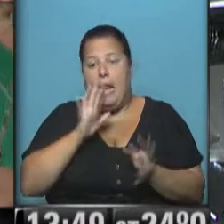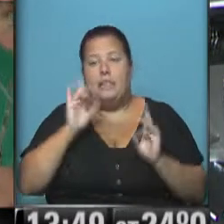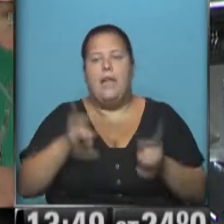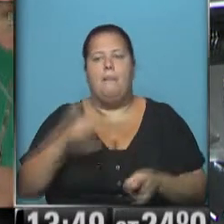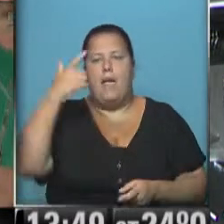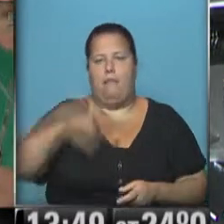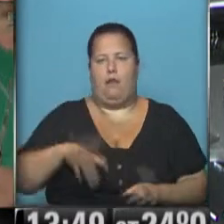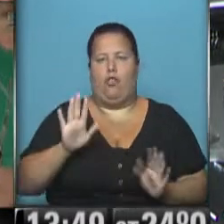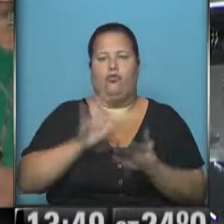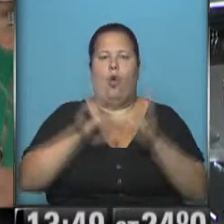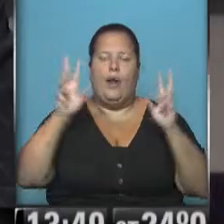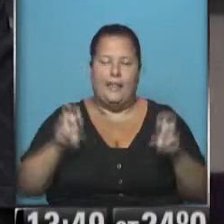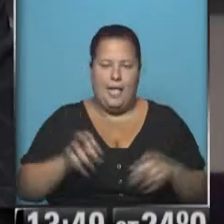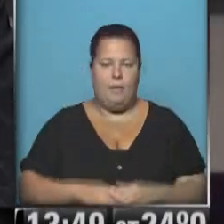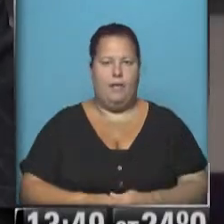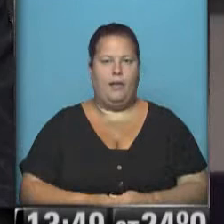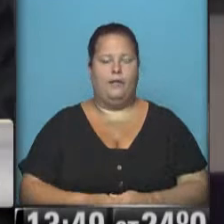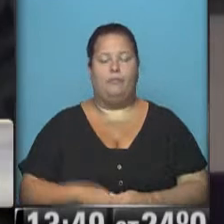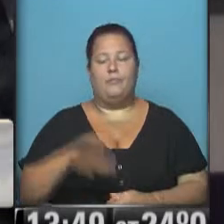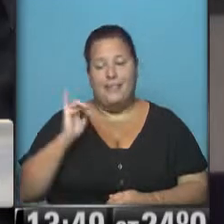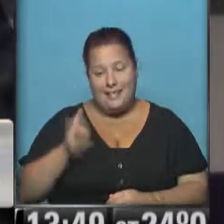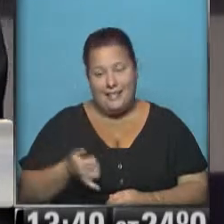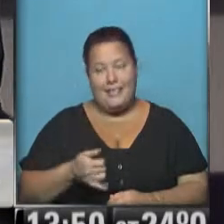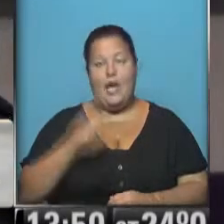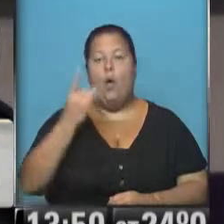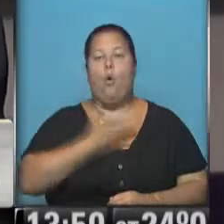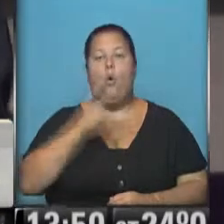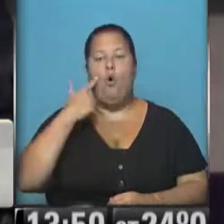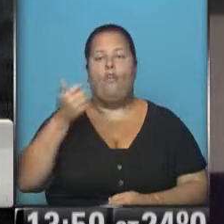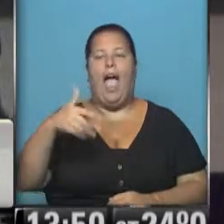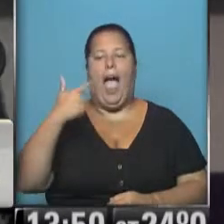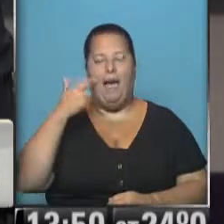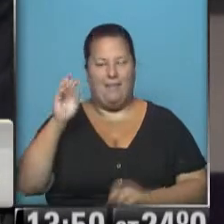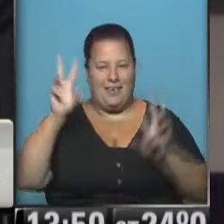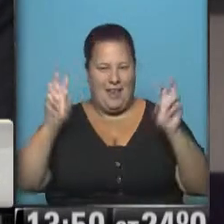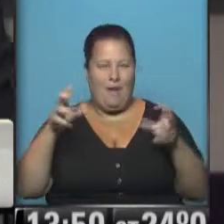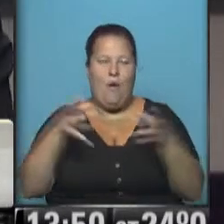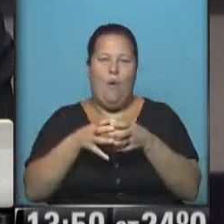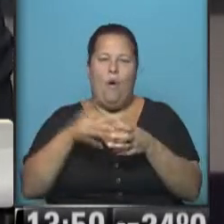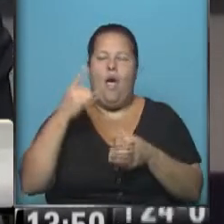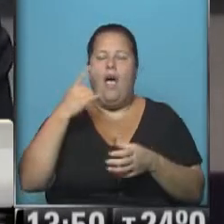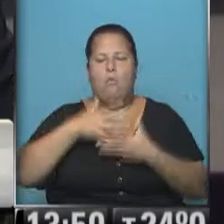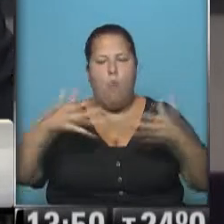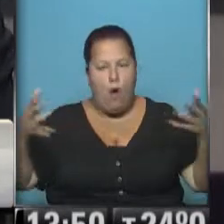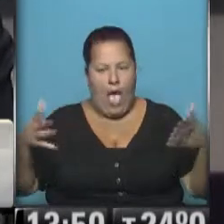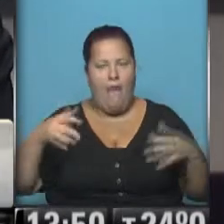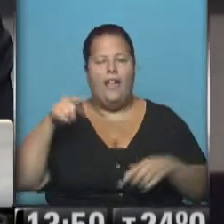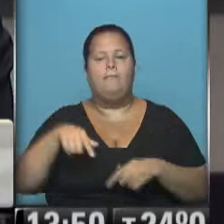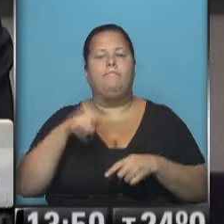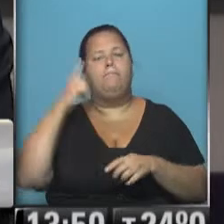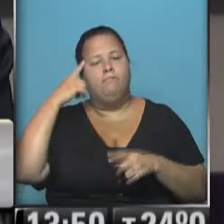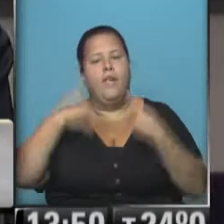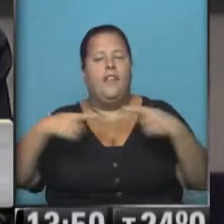tan personalista respecto a la causa. Sí, la UFI AMIA se llama, que era una UFI bastante grande. Se están manejando